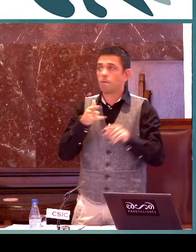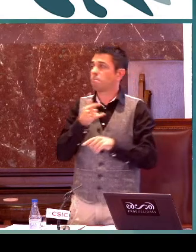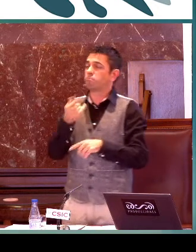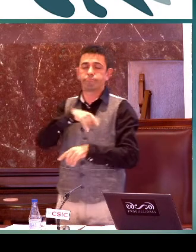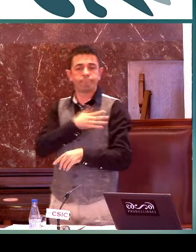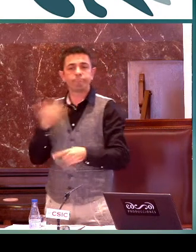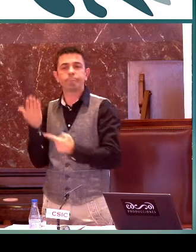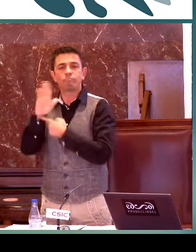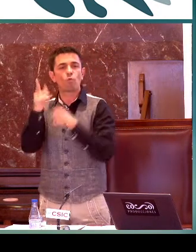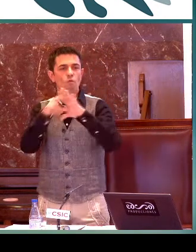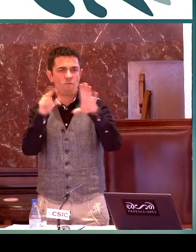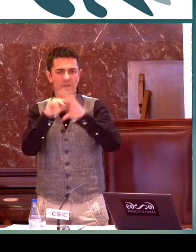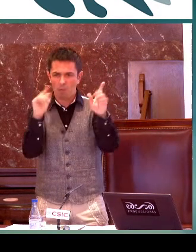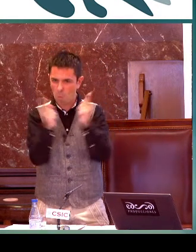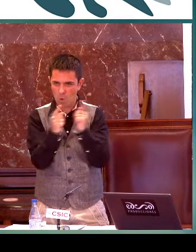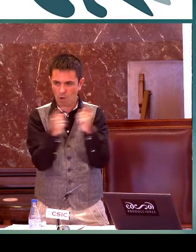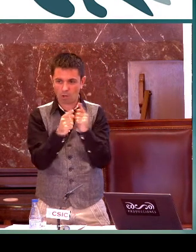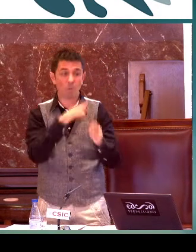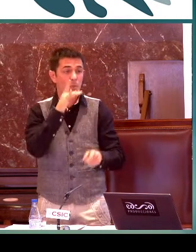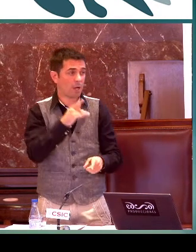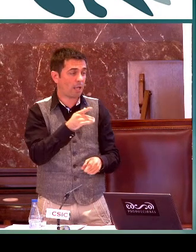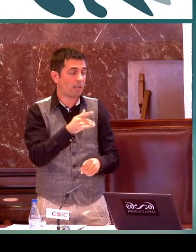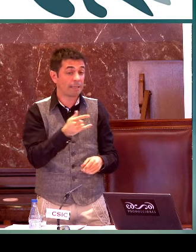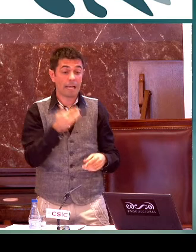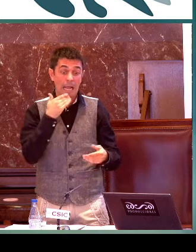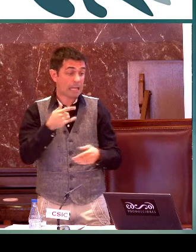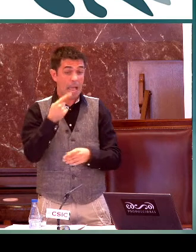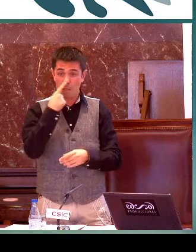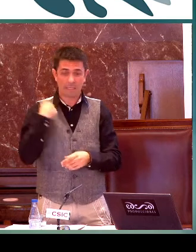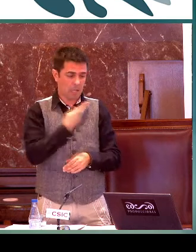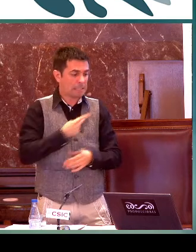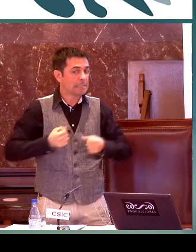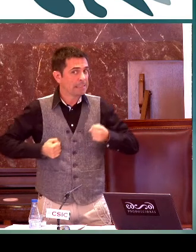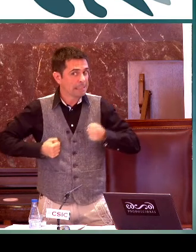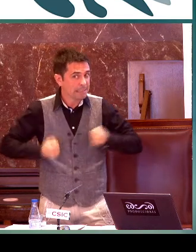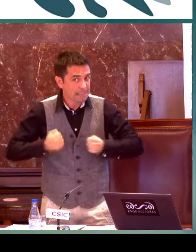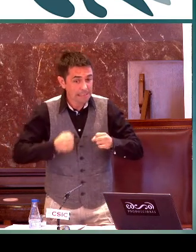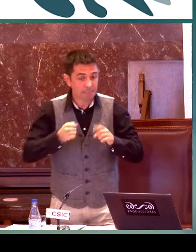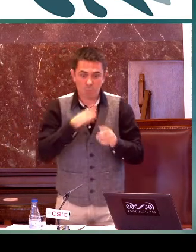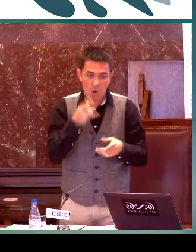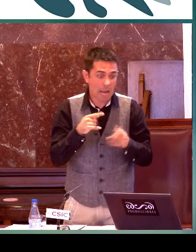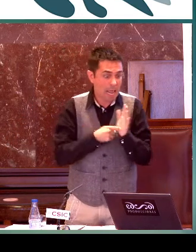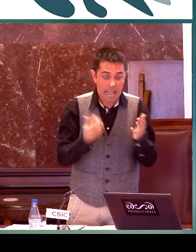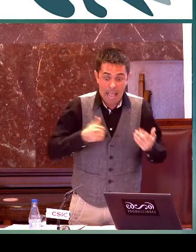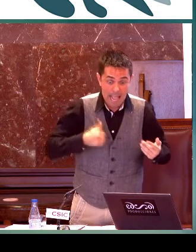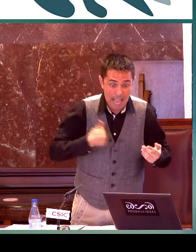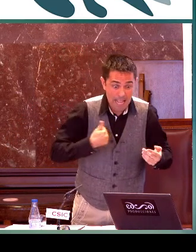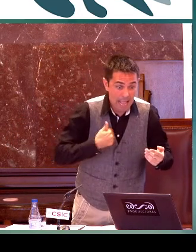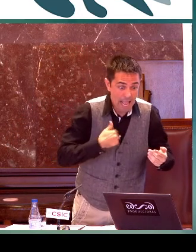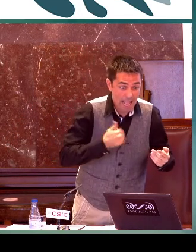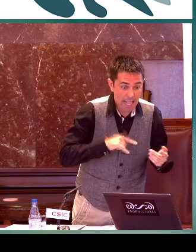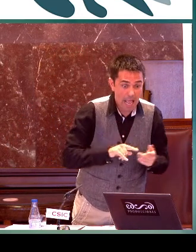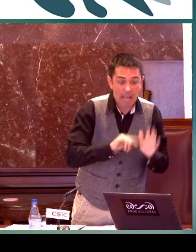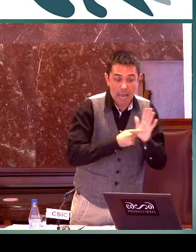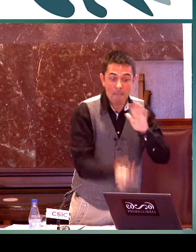ya para finalizar queríamos poner un vídeo muy cortito porque el año pasado no nos dio